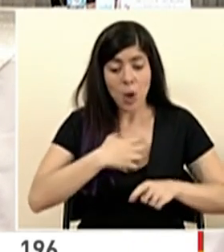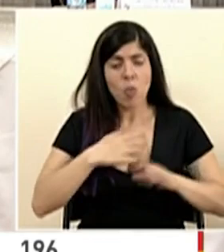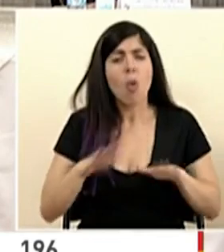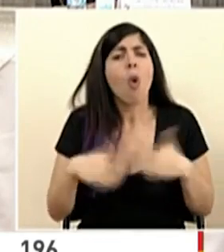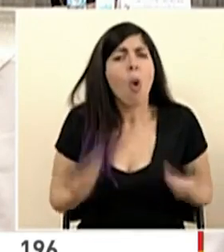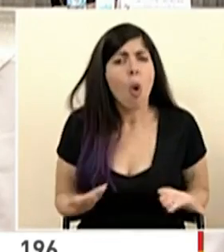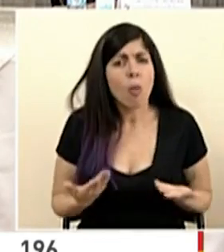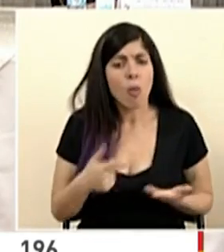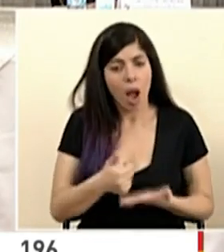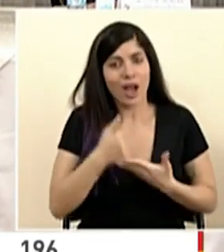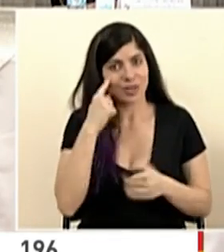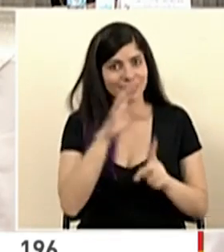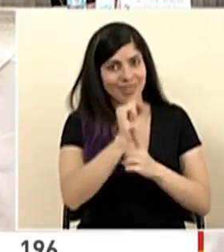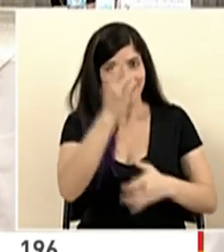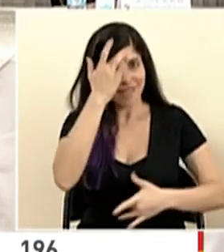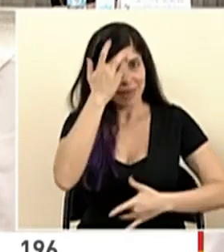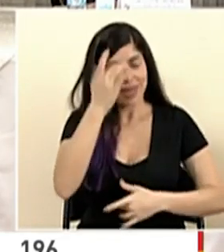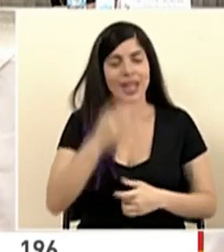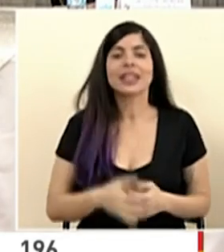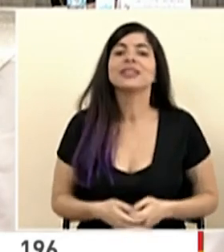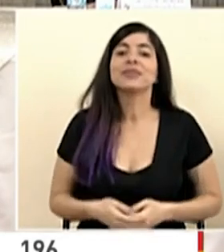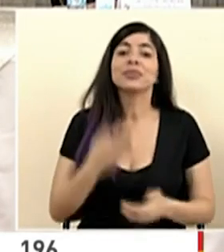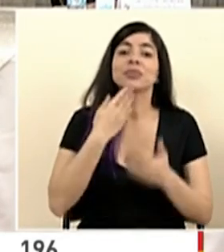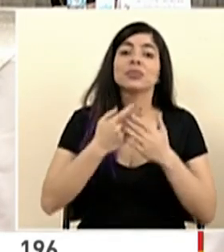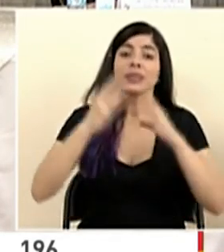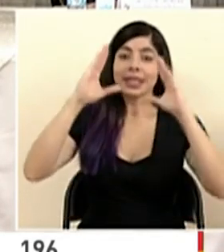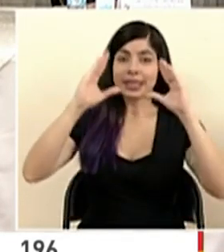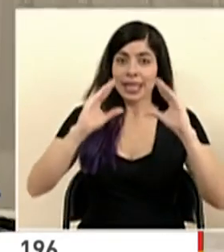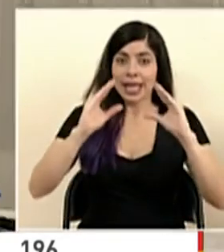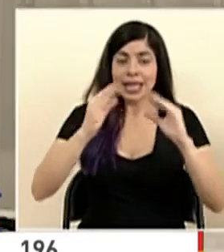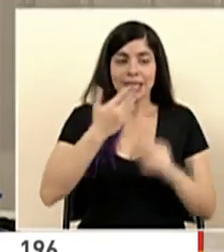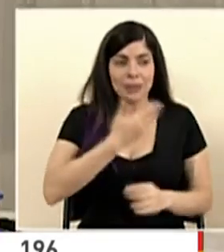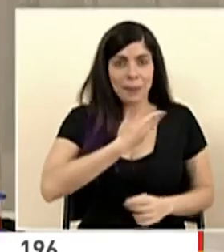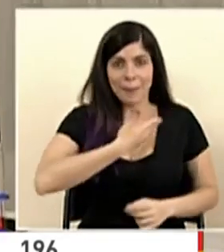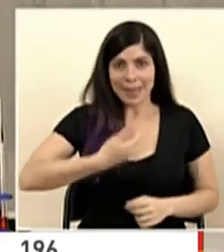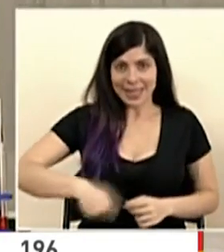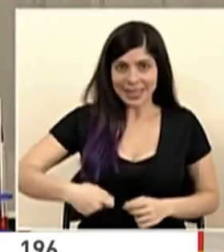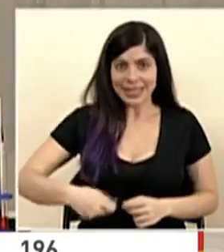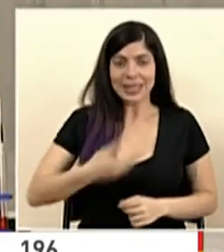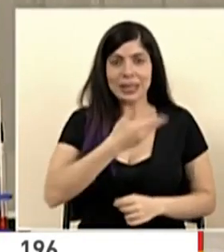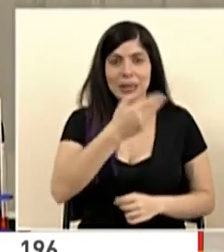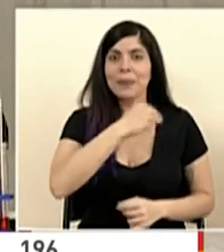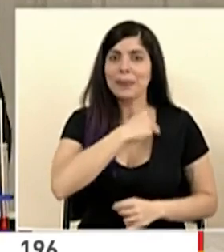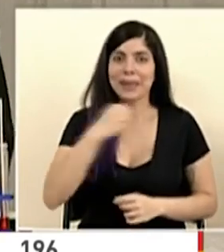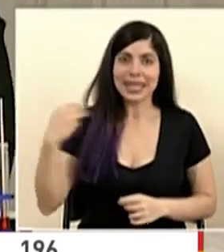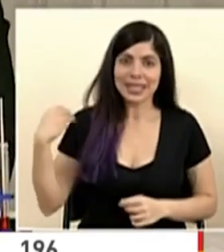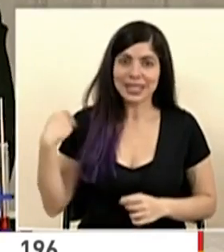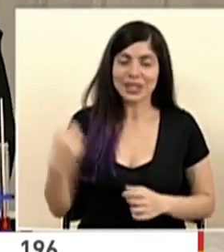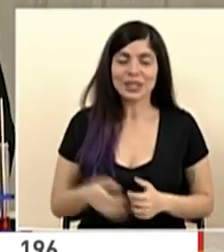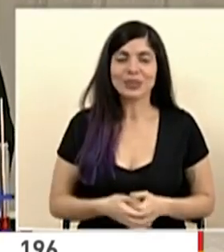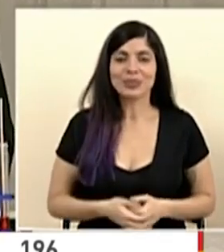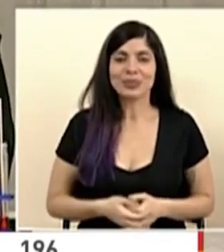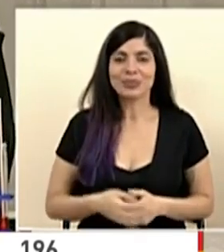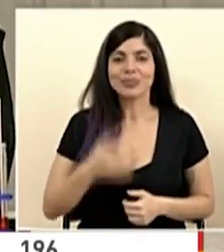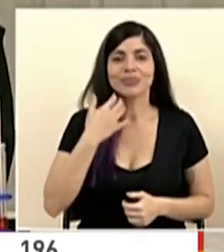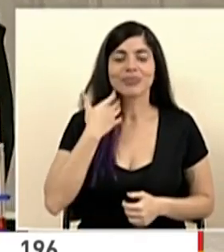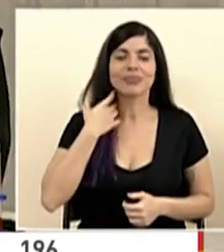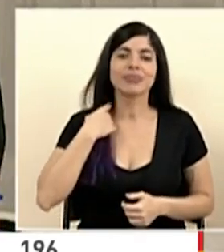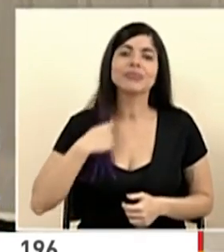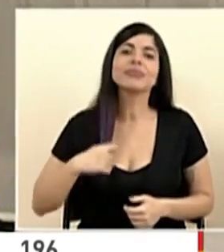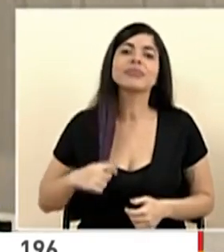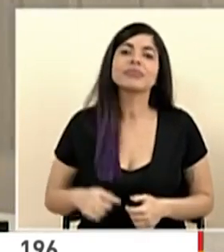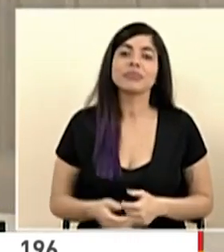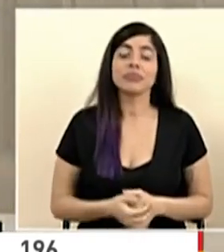esta enfermedad. Buenas tardes y señor presidente, señores ministros, en este